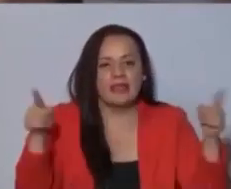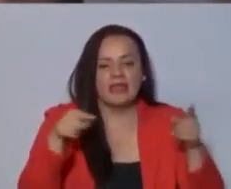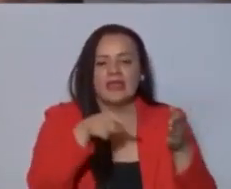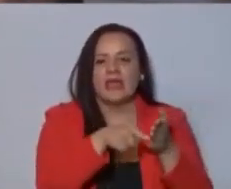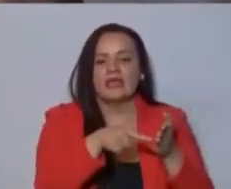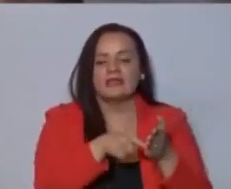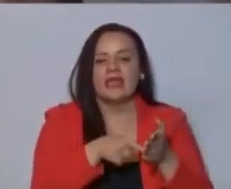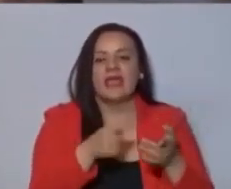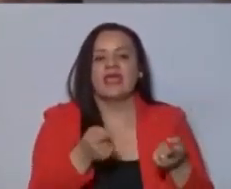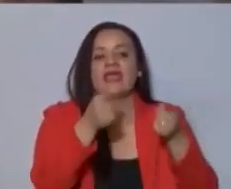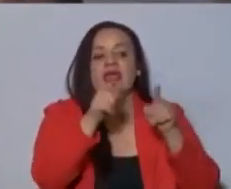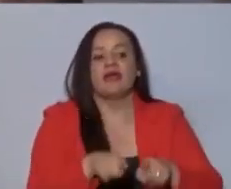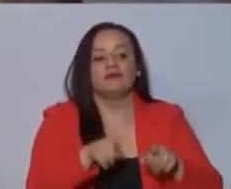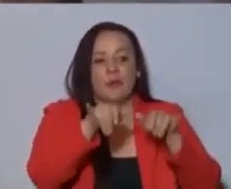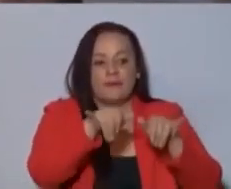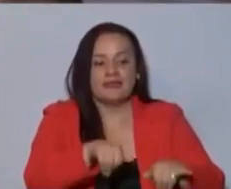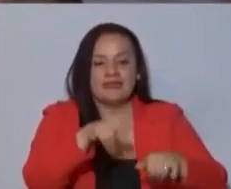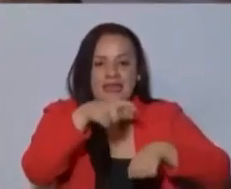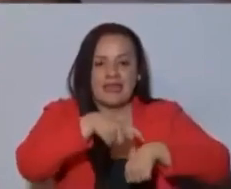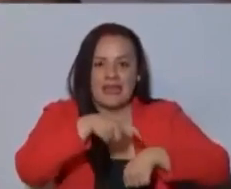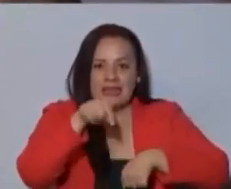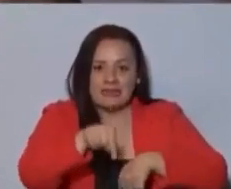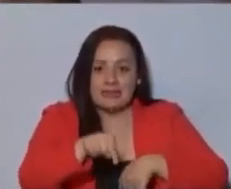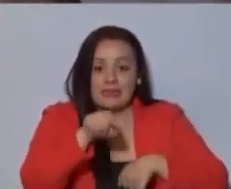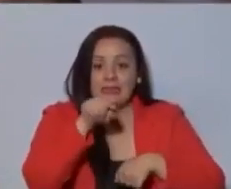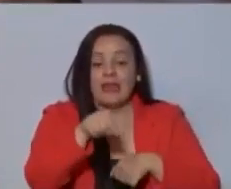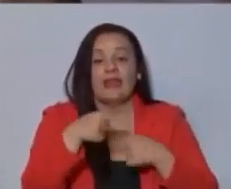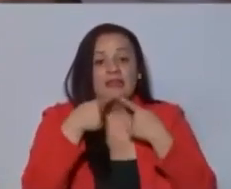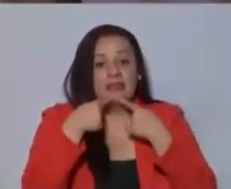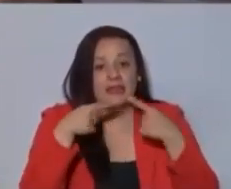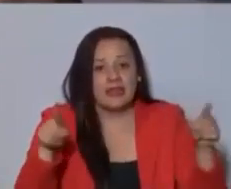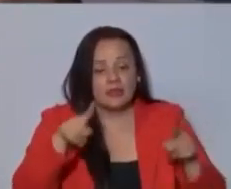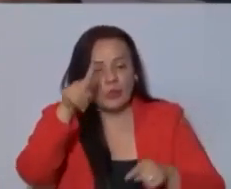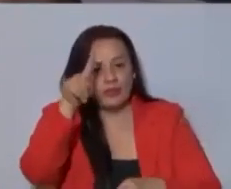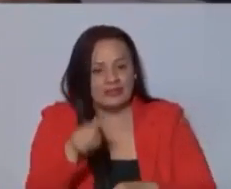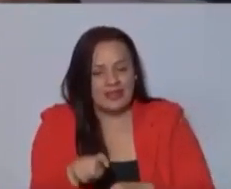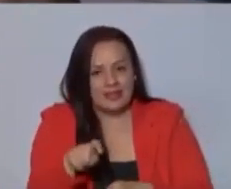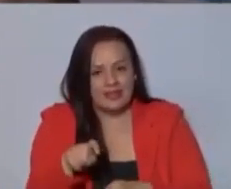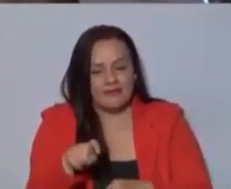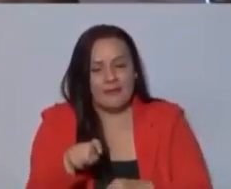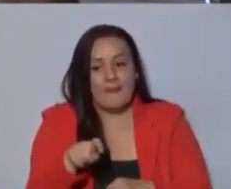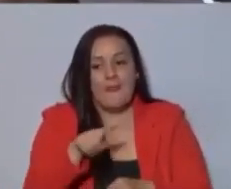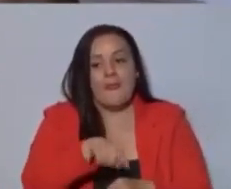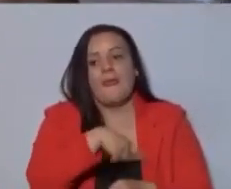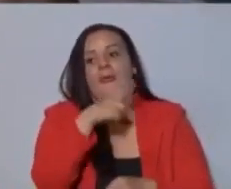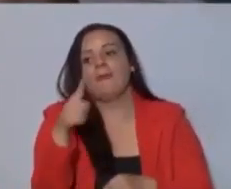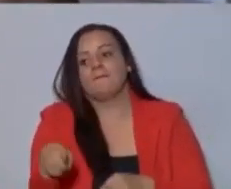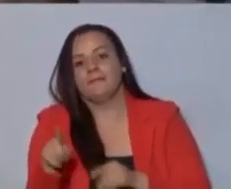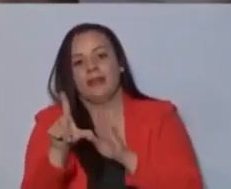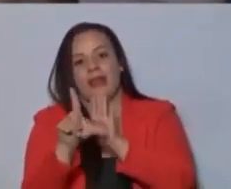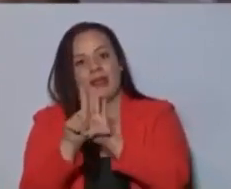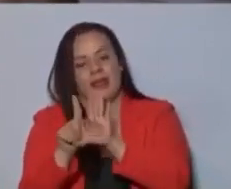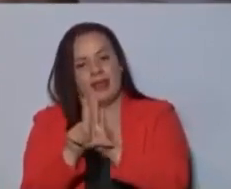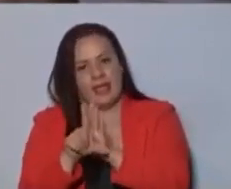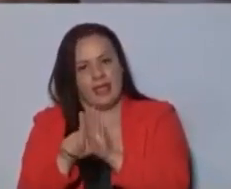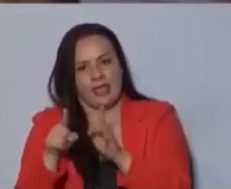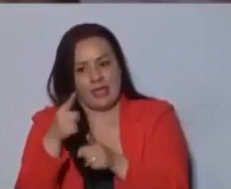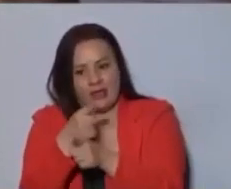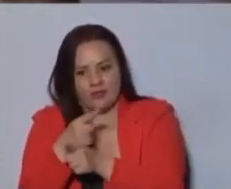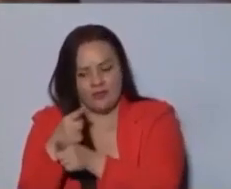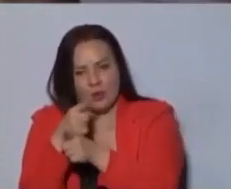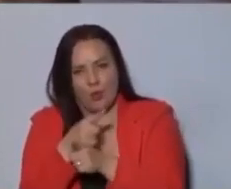En caso de mantener la vigencia del decreto, porque hay que irse a la otra ley, la ley que regula